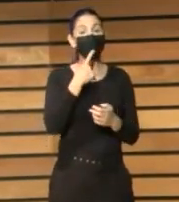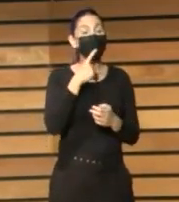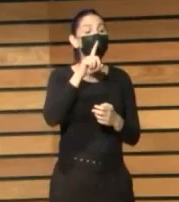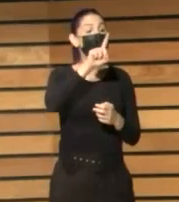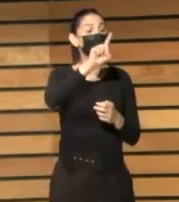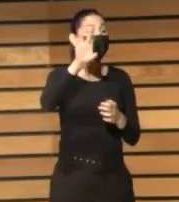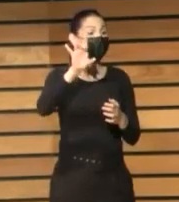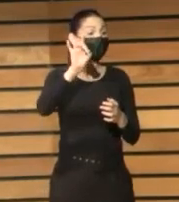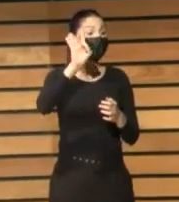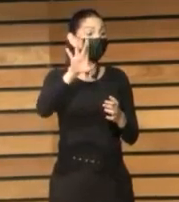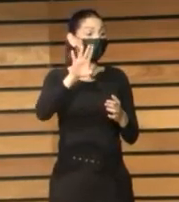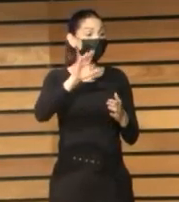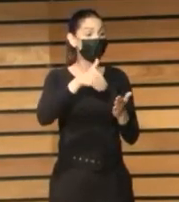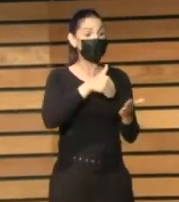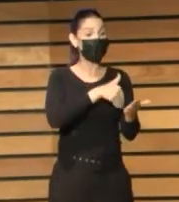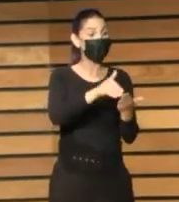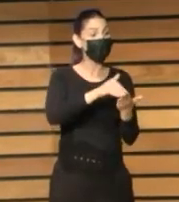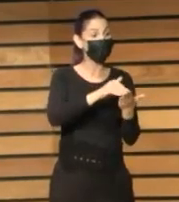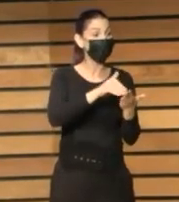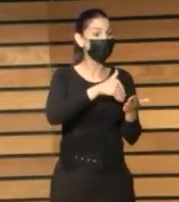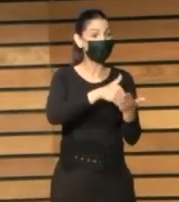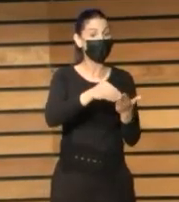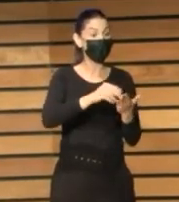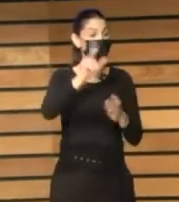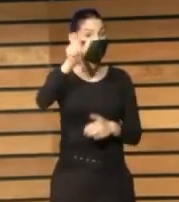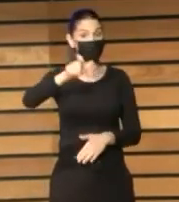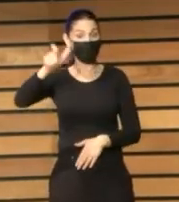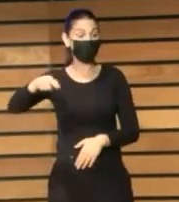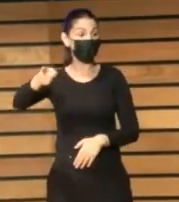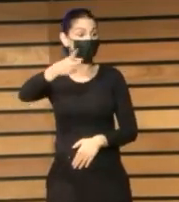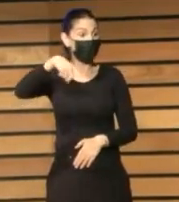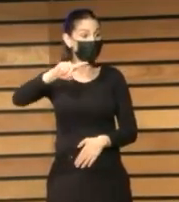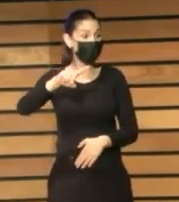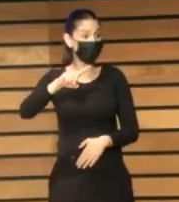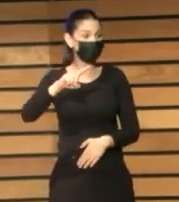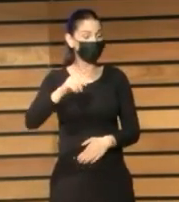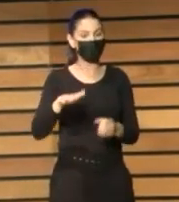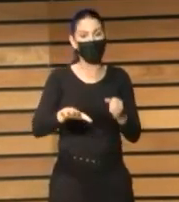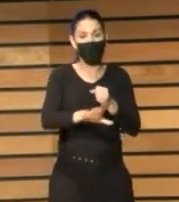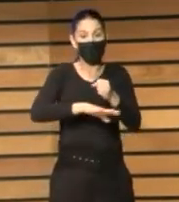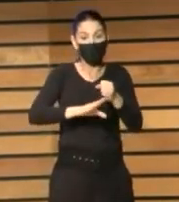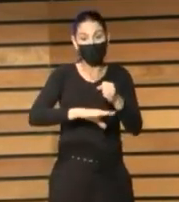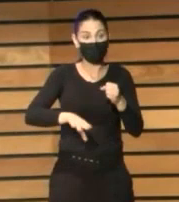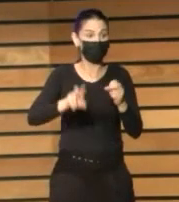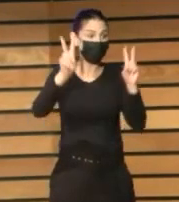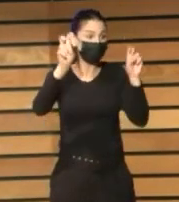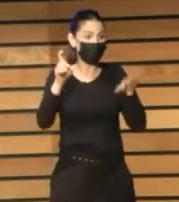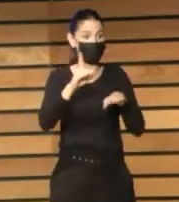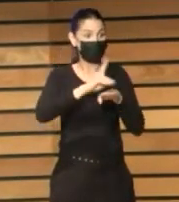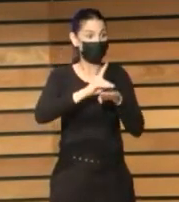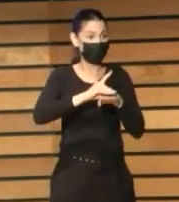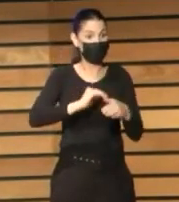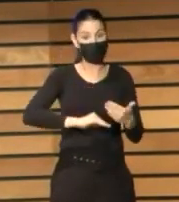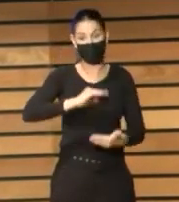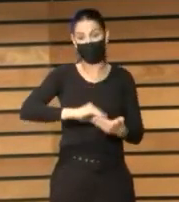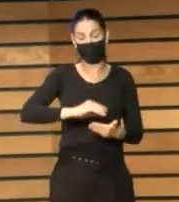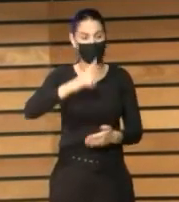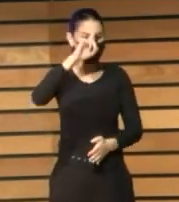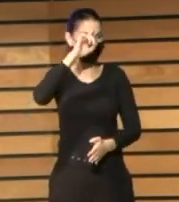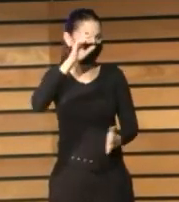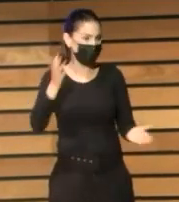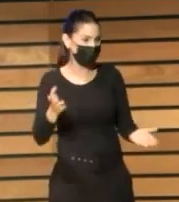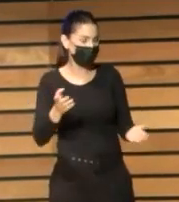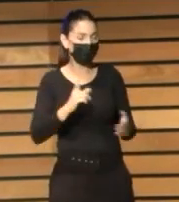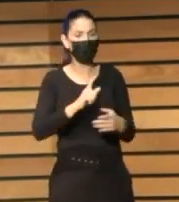de personas que en España carecen de competencias digitales básicas. Y, además, en conexión con los datos que nos da la